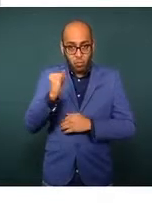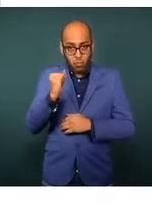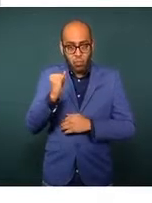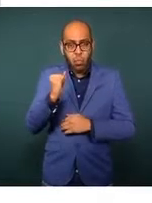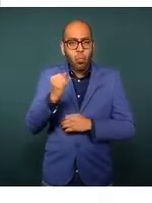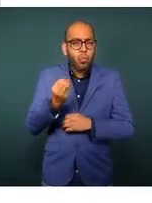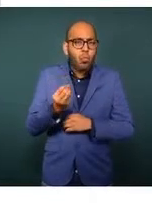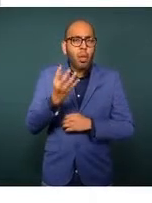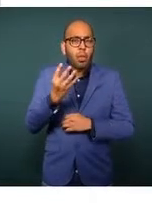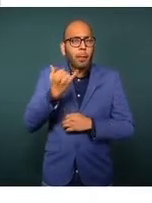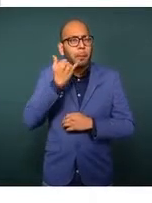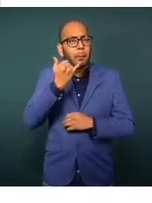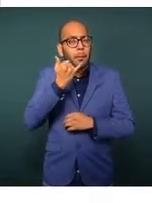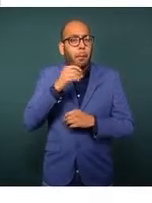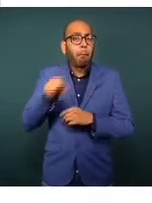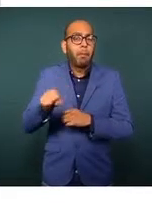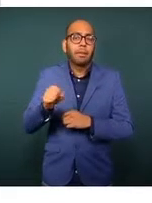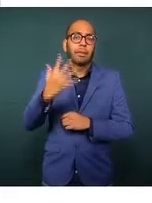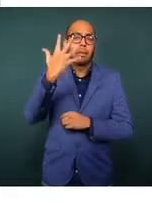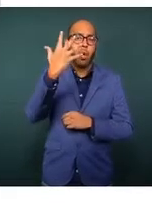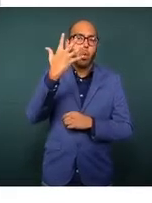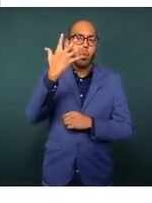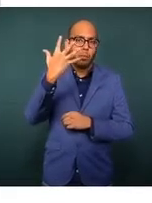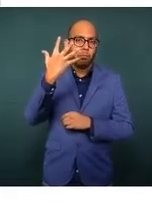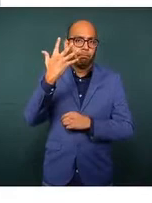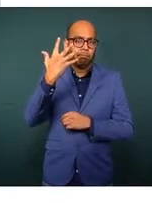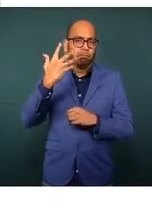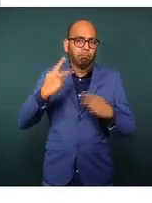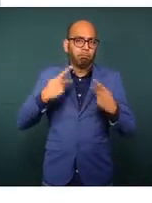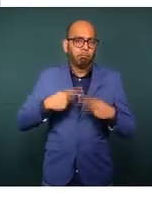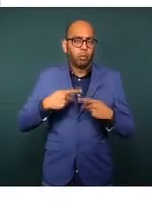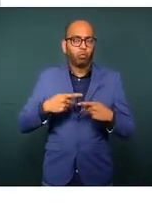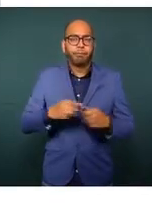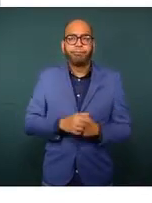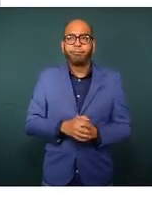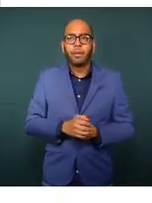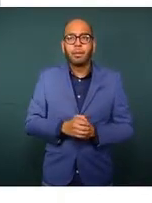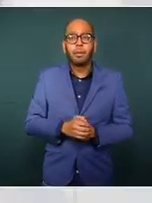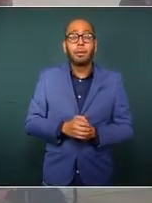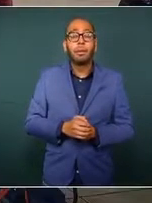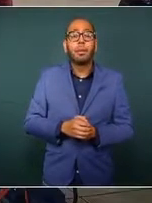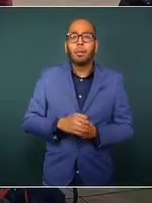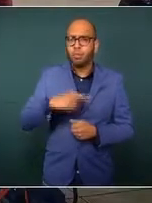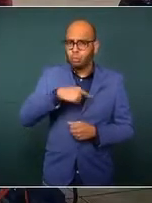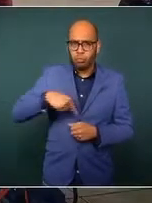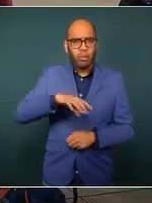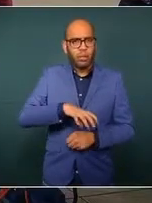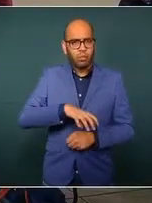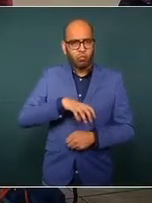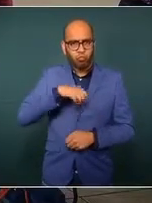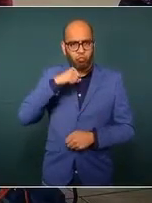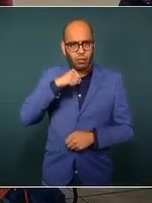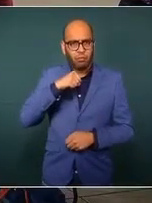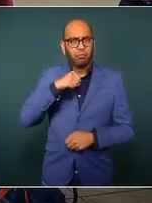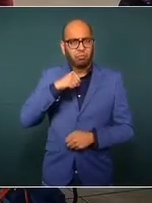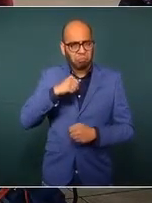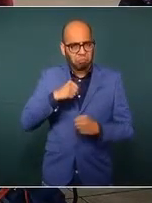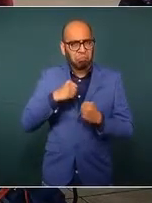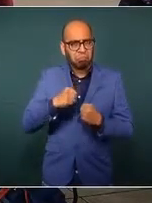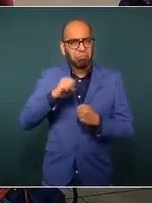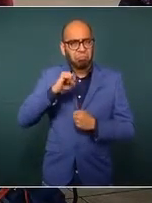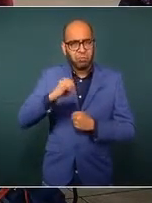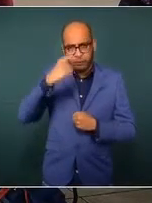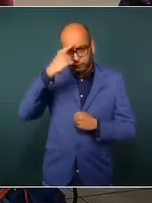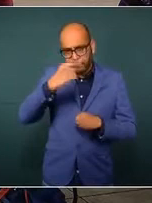delitos. Hemos hecho un trabajo muy intenso de información, de dar datos a la